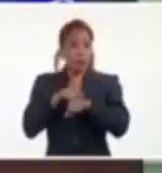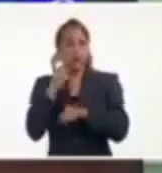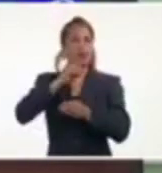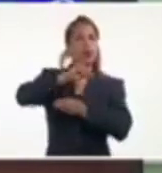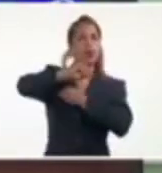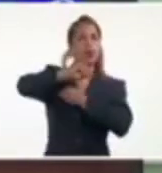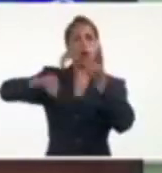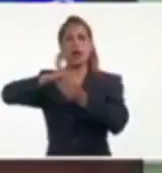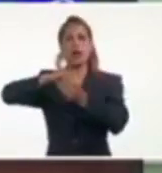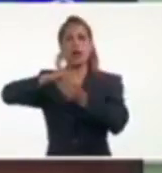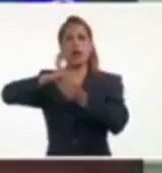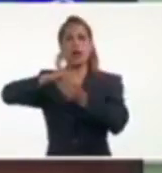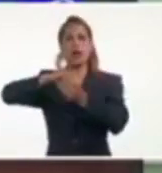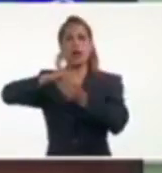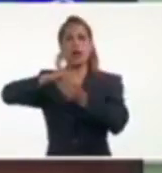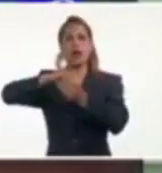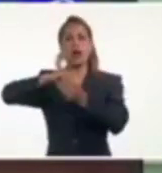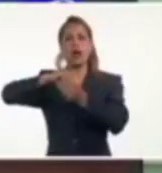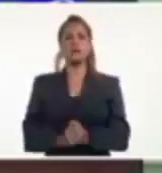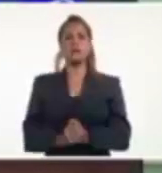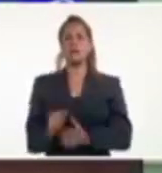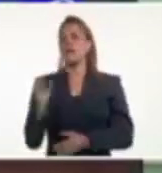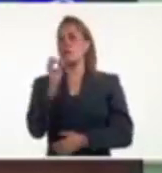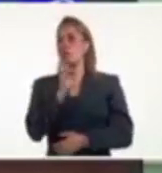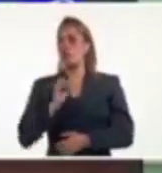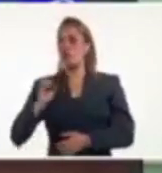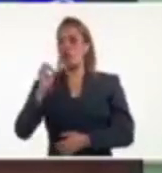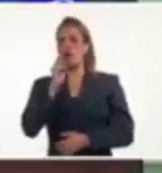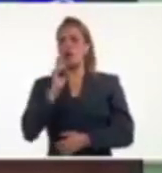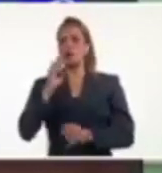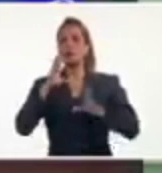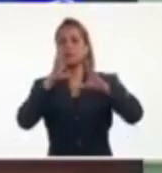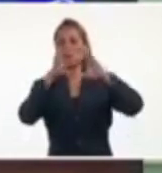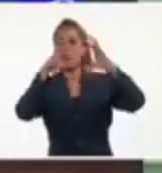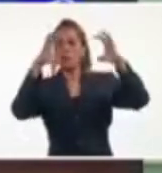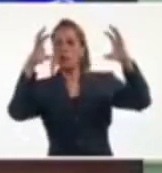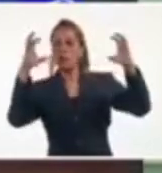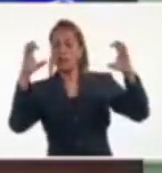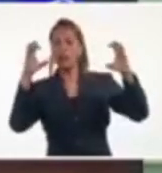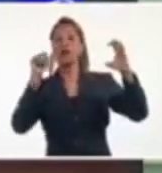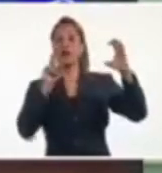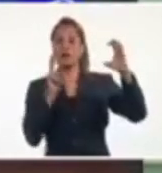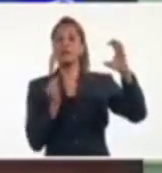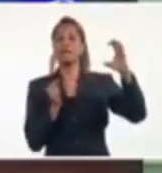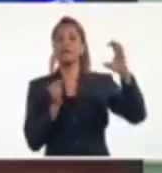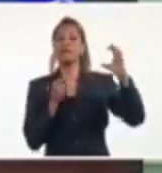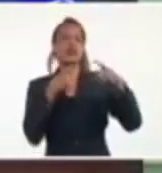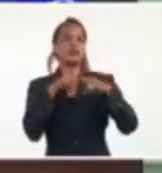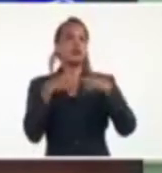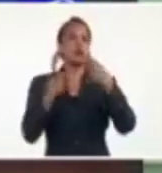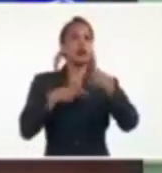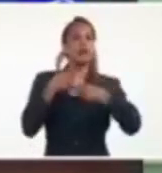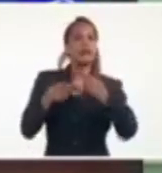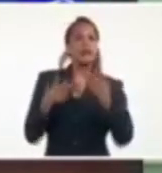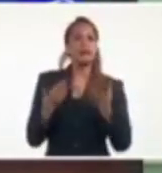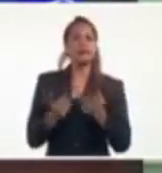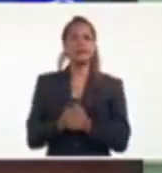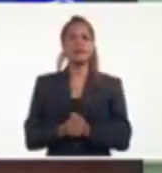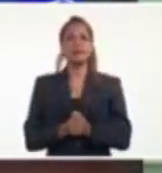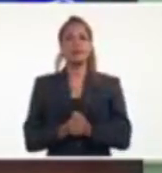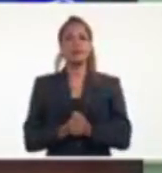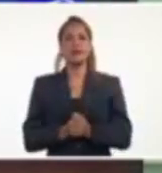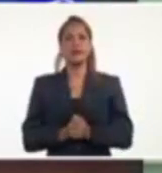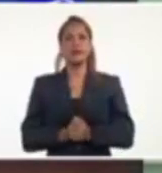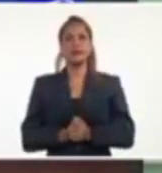en cuanto a la organización de la nubosidad. Y eso junto al hecho de que